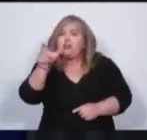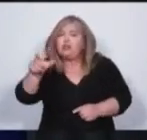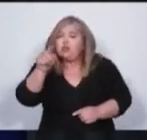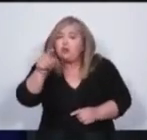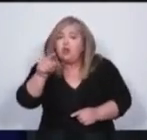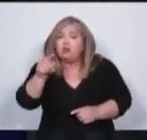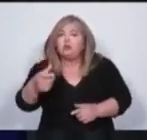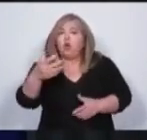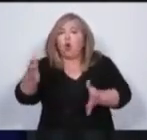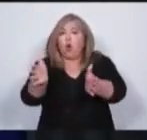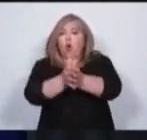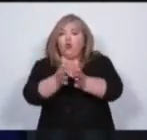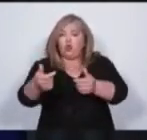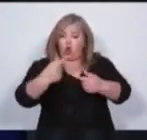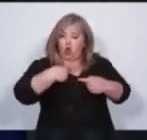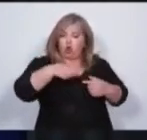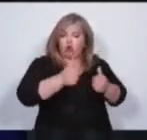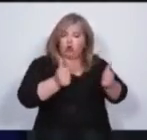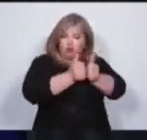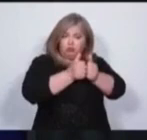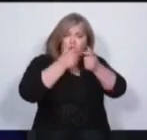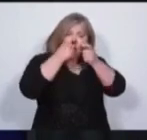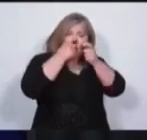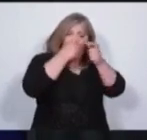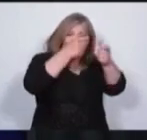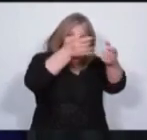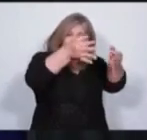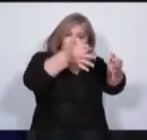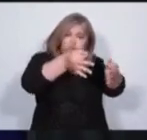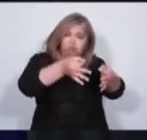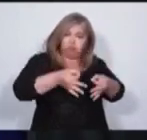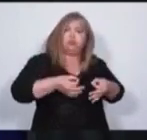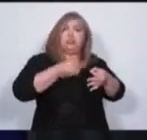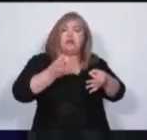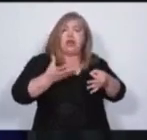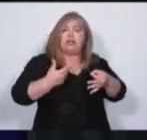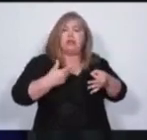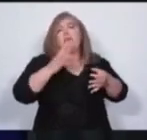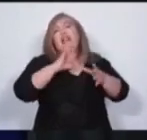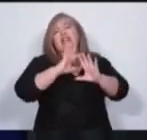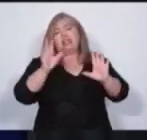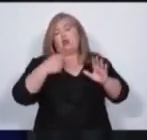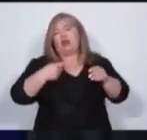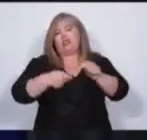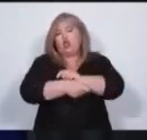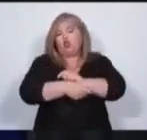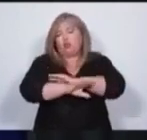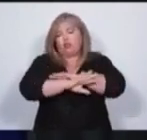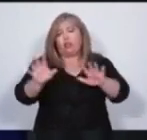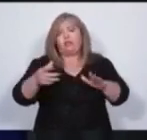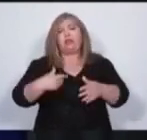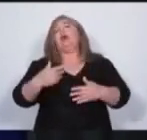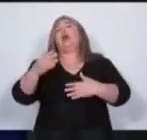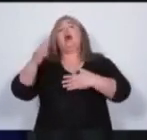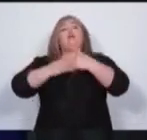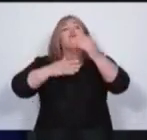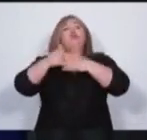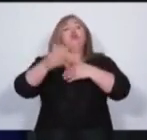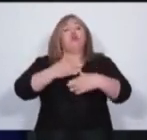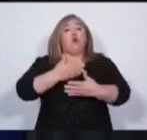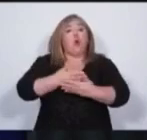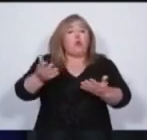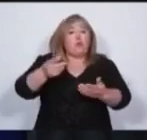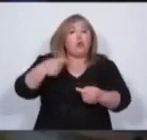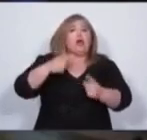con nosotros lo que realmente pasa para terminar con la corrupción y mesas de gestión para que la obra pública sea realmente